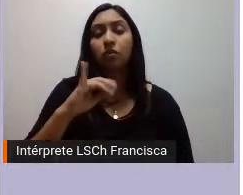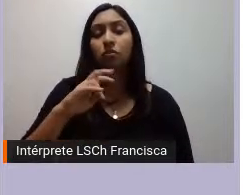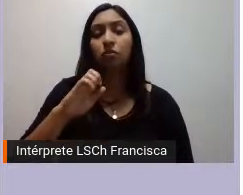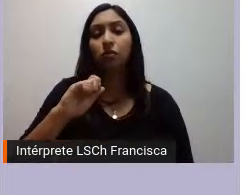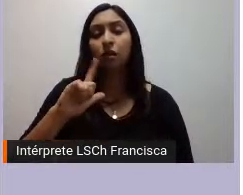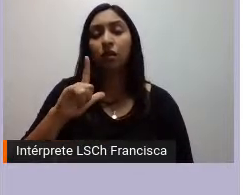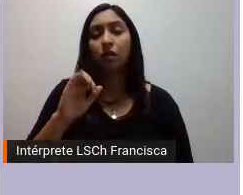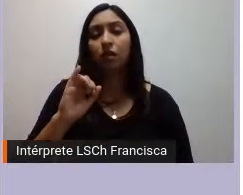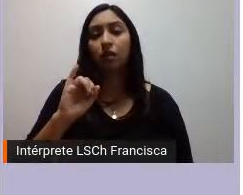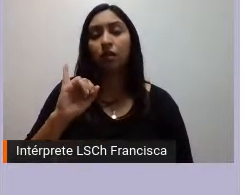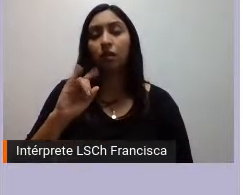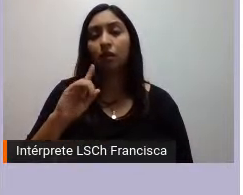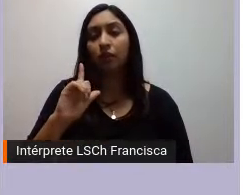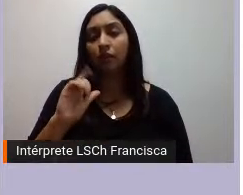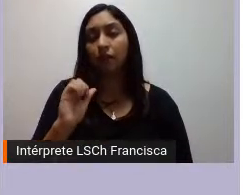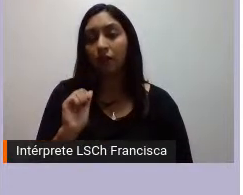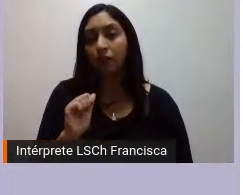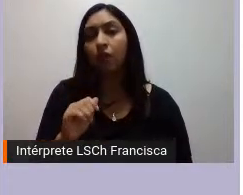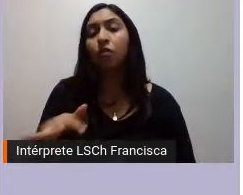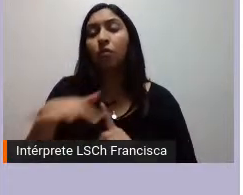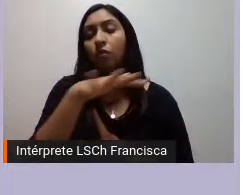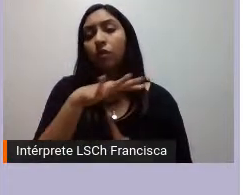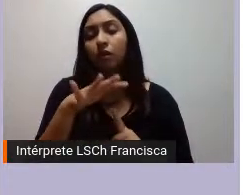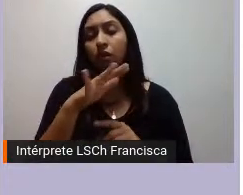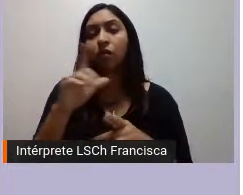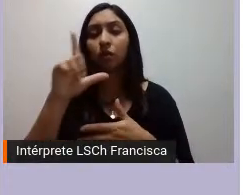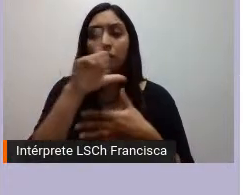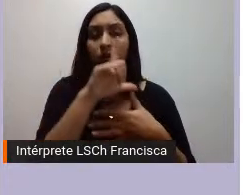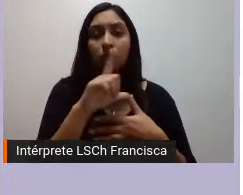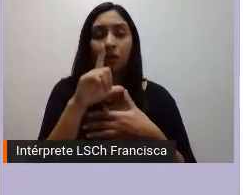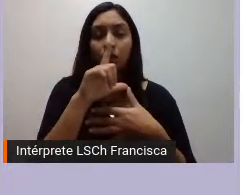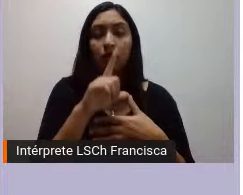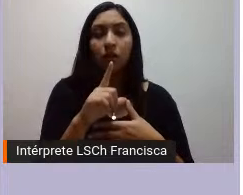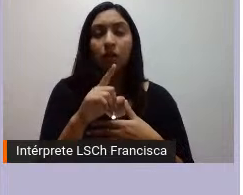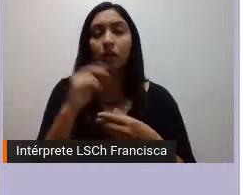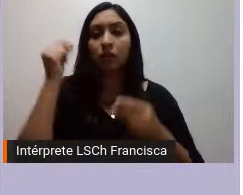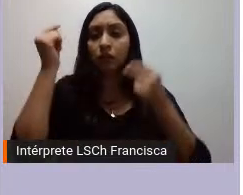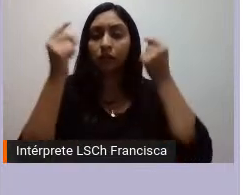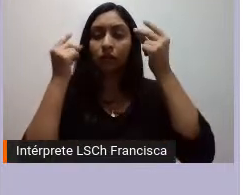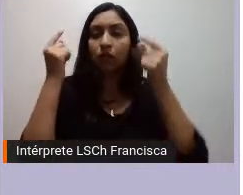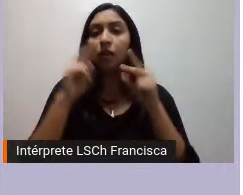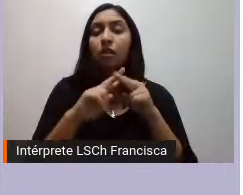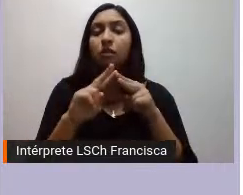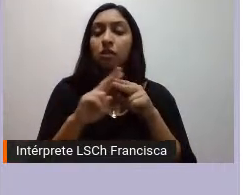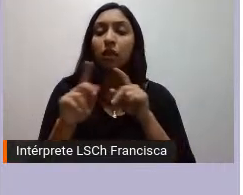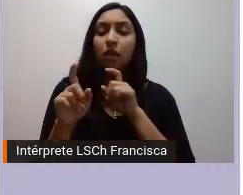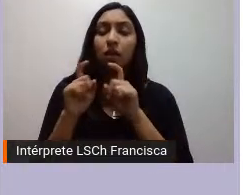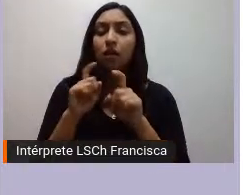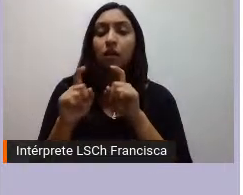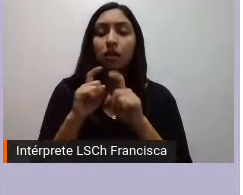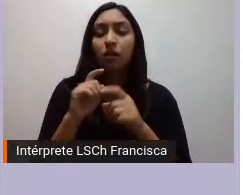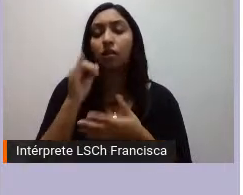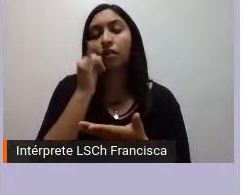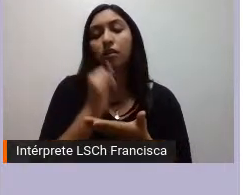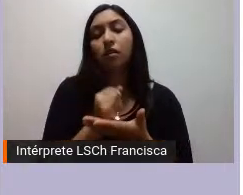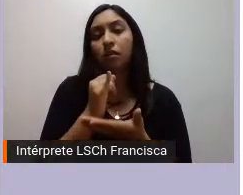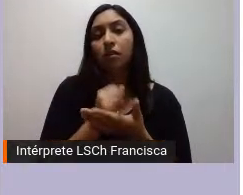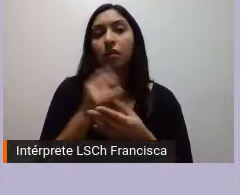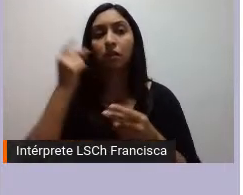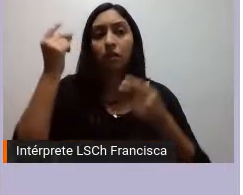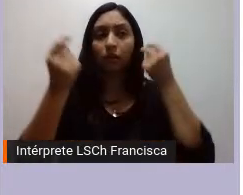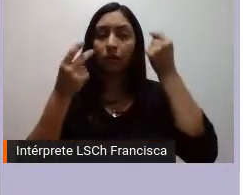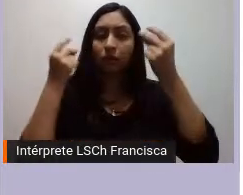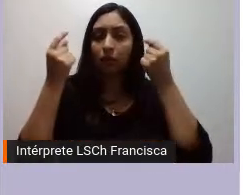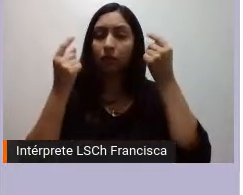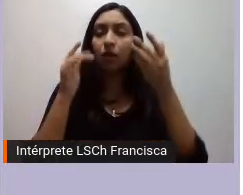contexto latinoamericano y por tanto también se cree o se haga una crítica a las institucionalidades creadas hasta la fecha